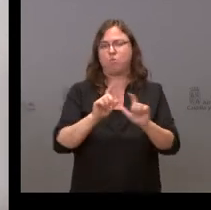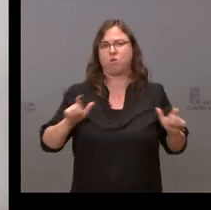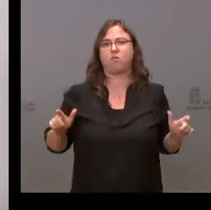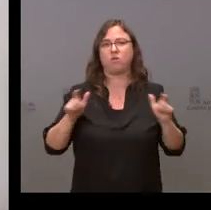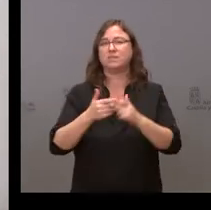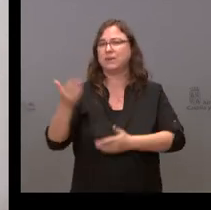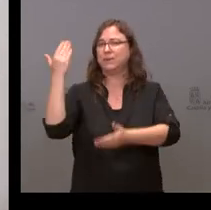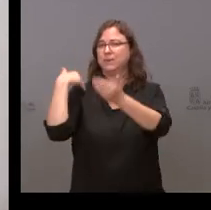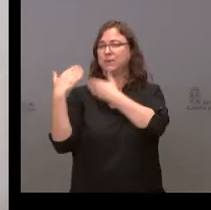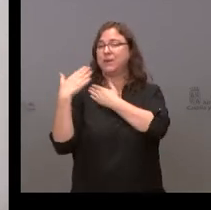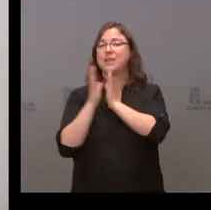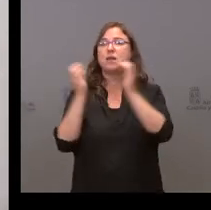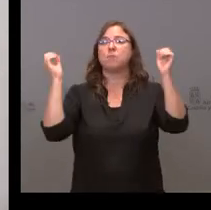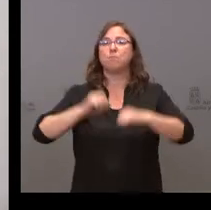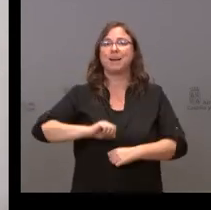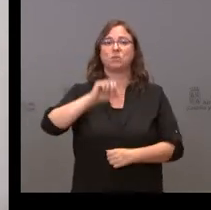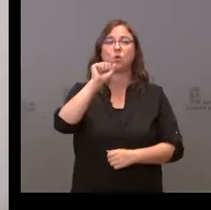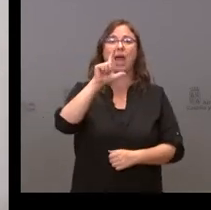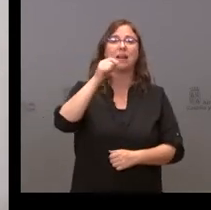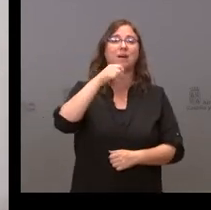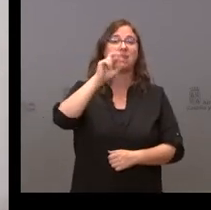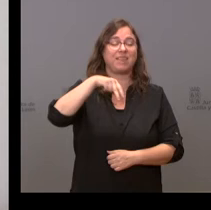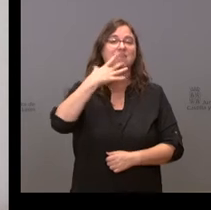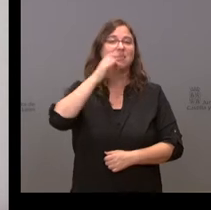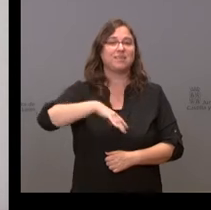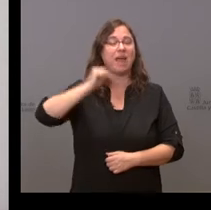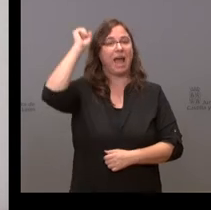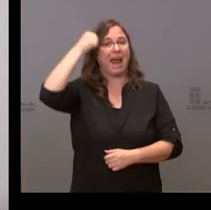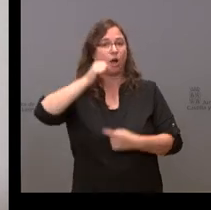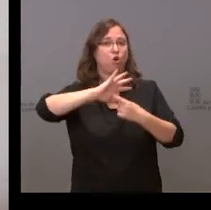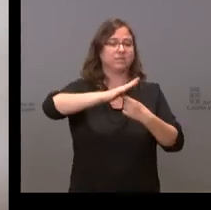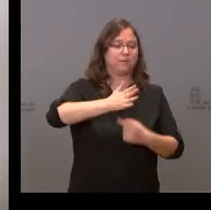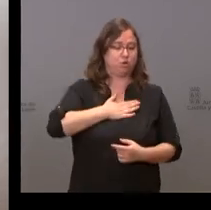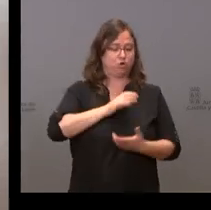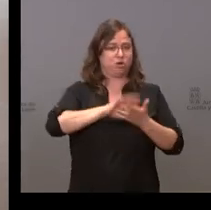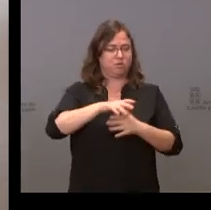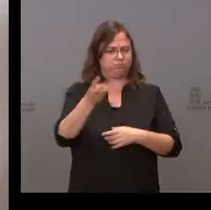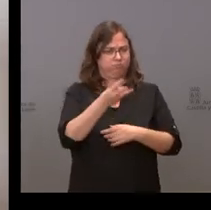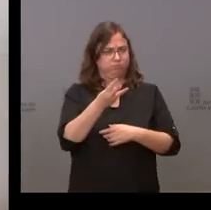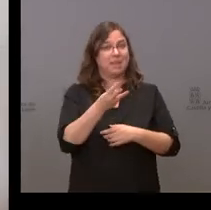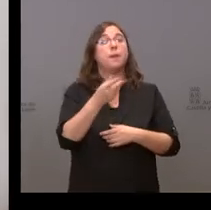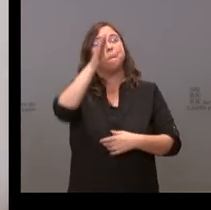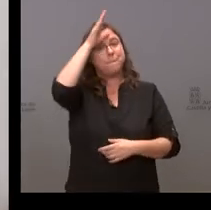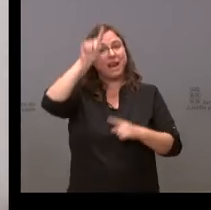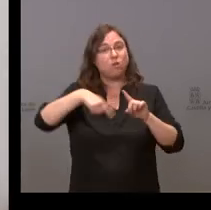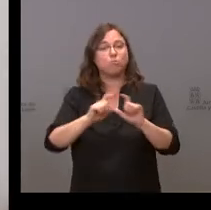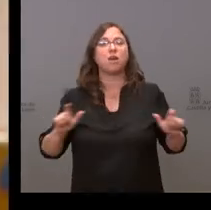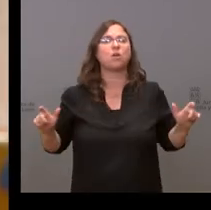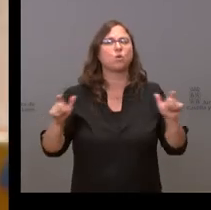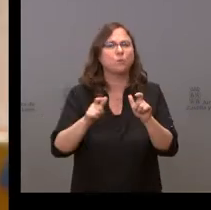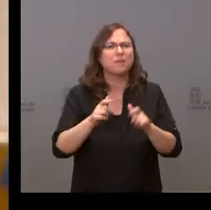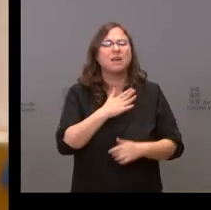en el pacto de Albarracín-Aragón-Castilla-La Mancha y nosotros, Castilla y León, y lo haremos a la vuelta del verano. No sé si podría